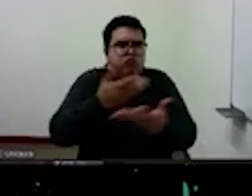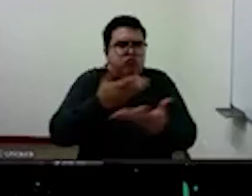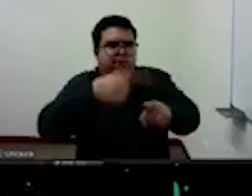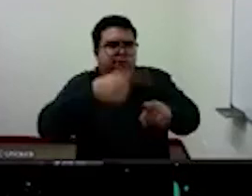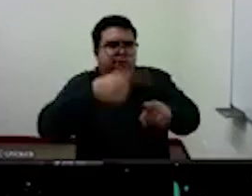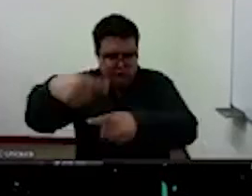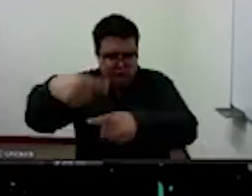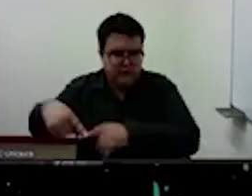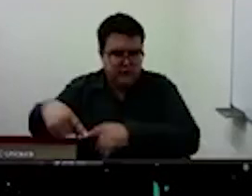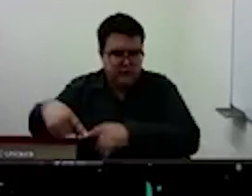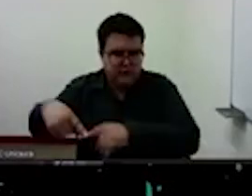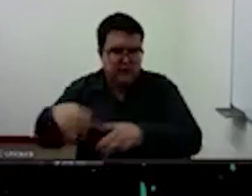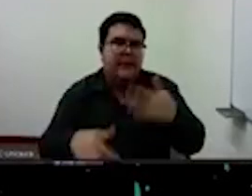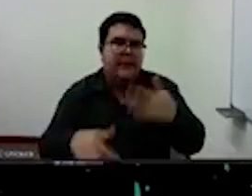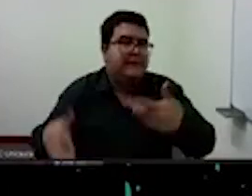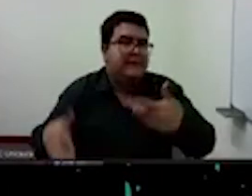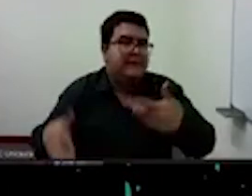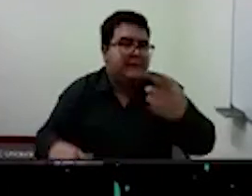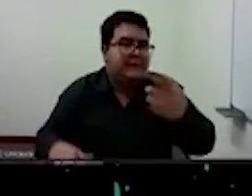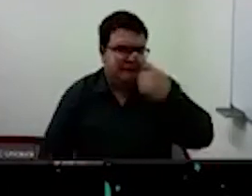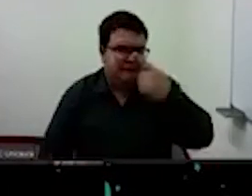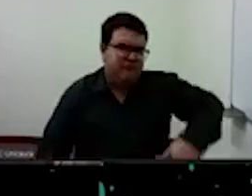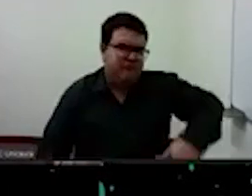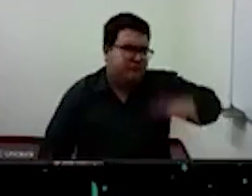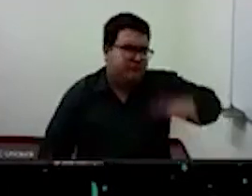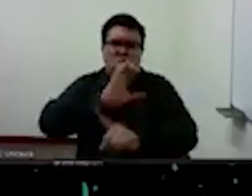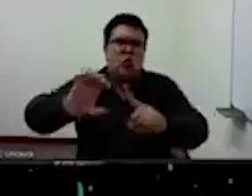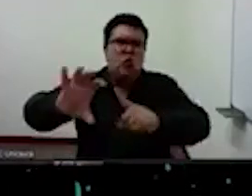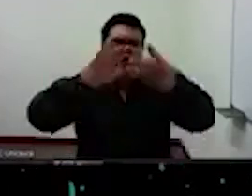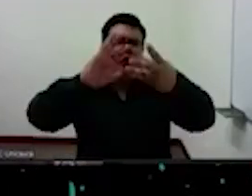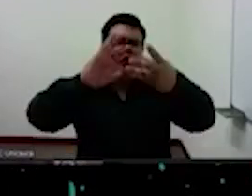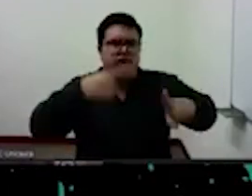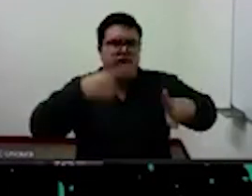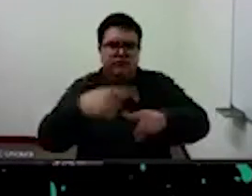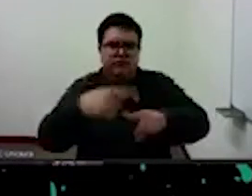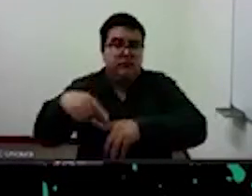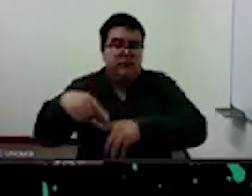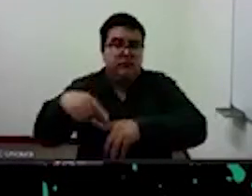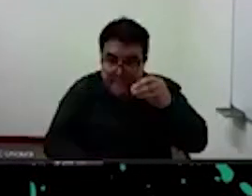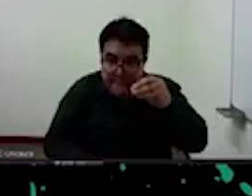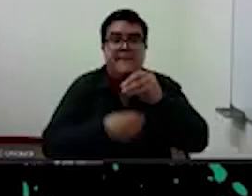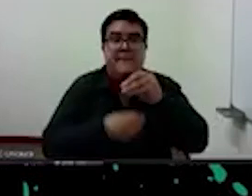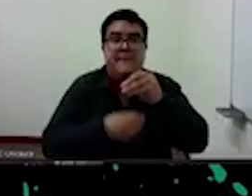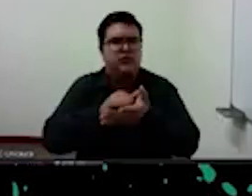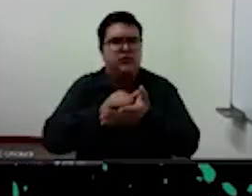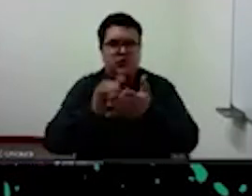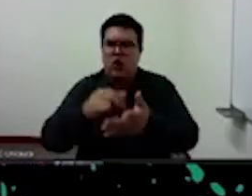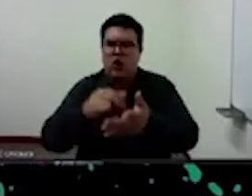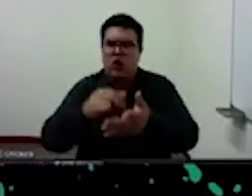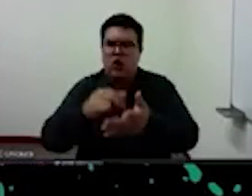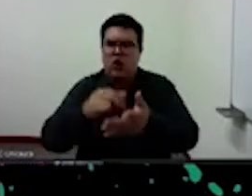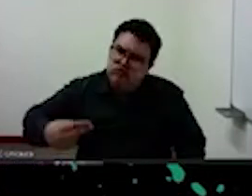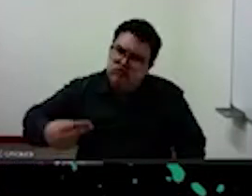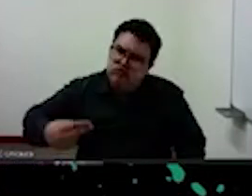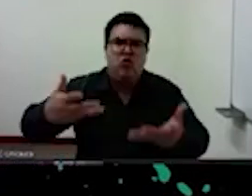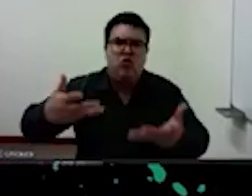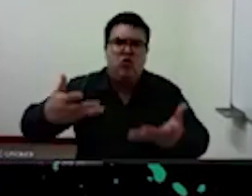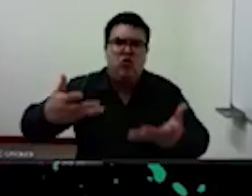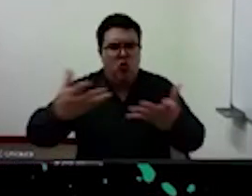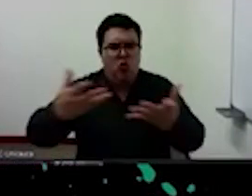con el ojo natural y al mismo tiempo toda la historia de